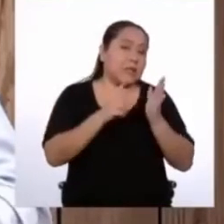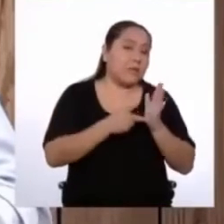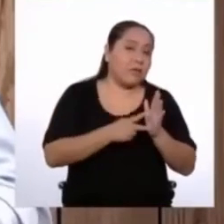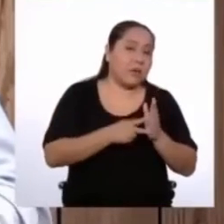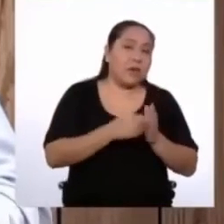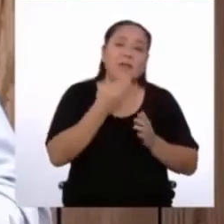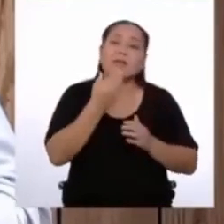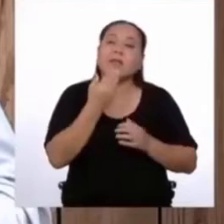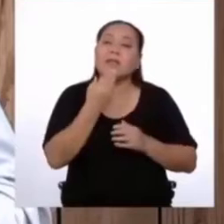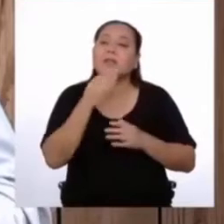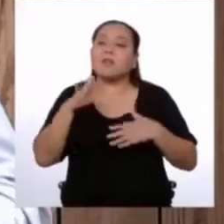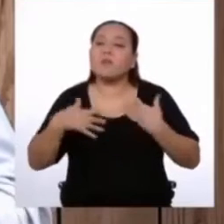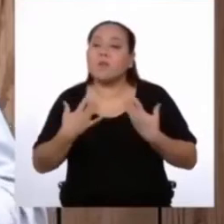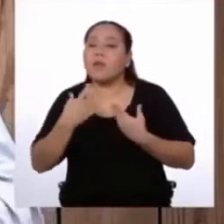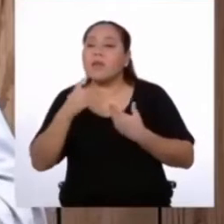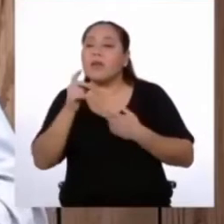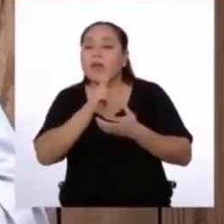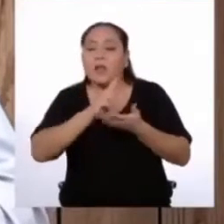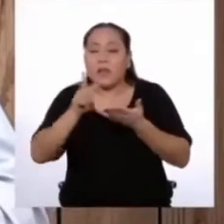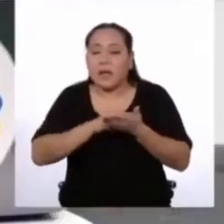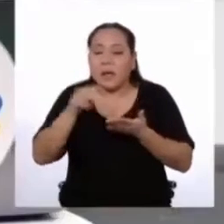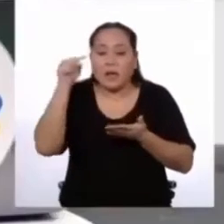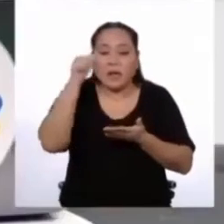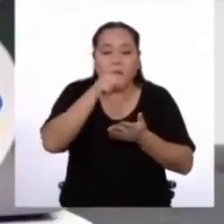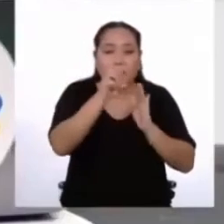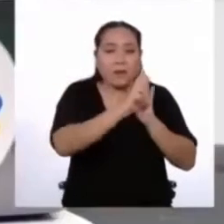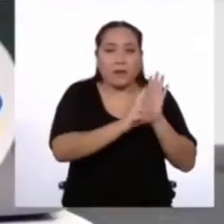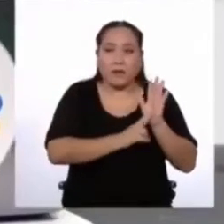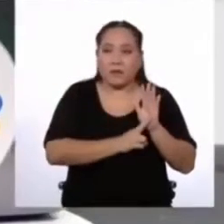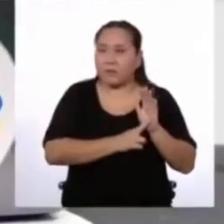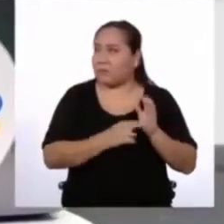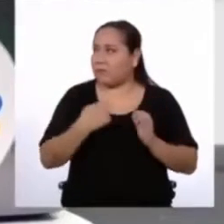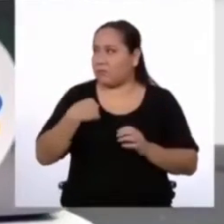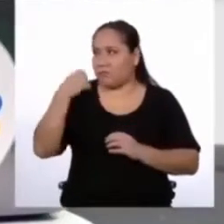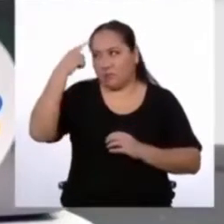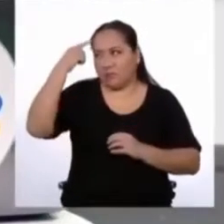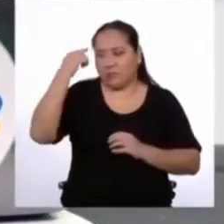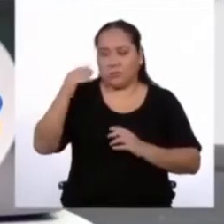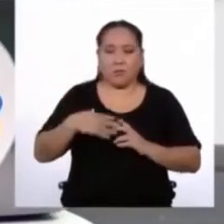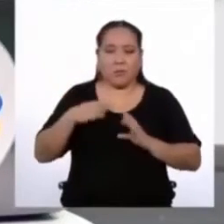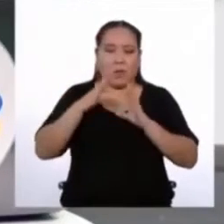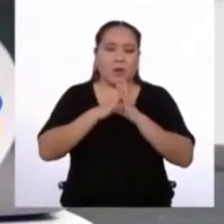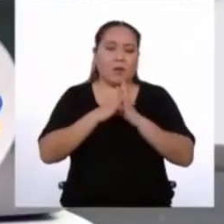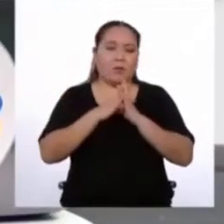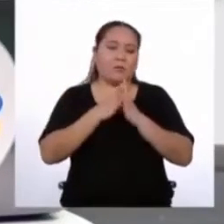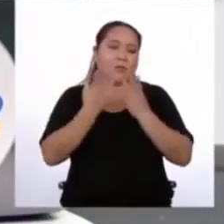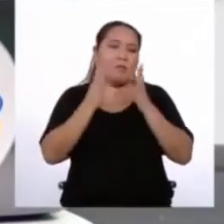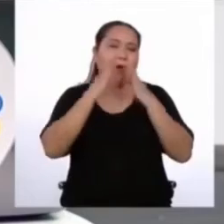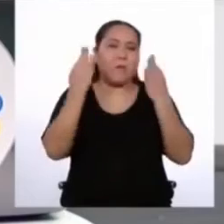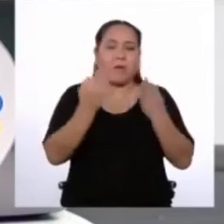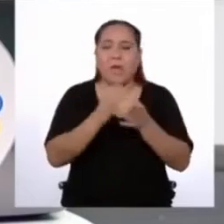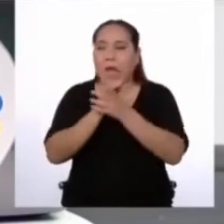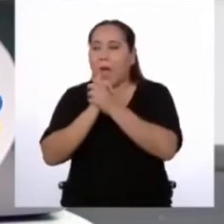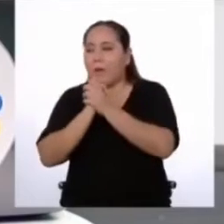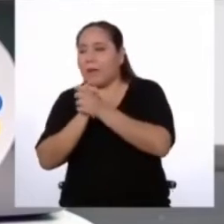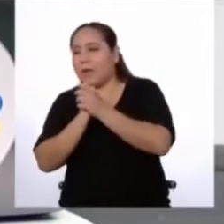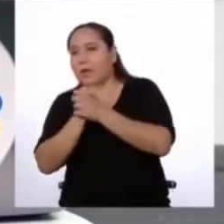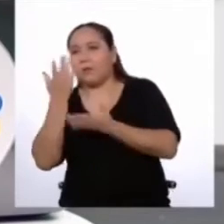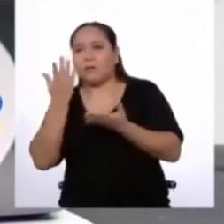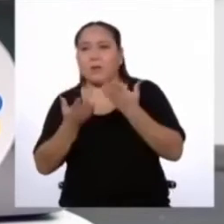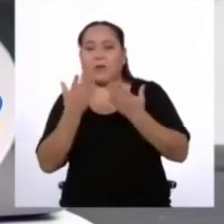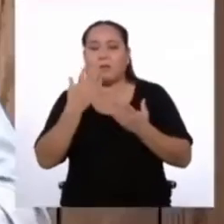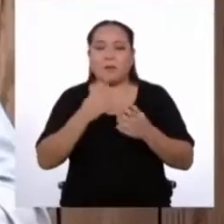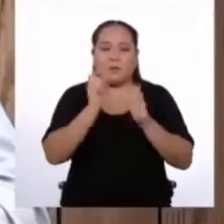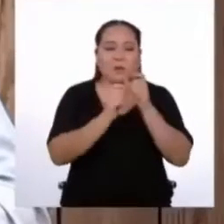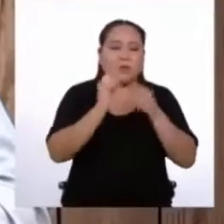¿quiénes podrían leer el reglamento que vamos a elaborar? Seguro que mi familia, mis amigas y amigos. También podría ser la gente de mi